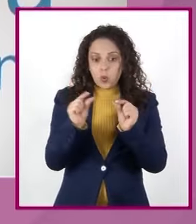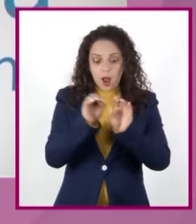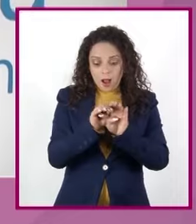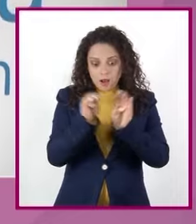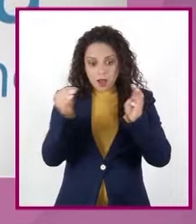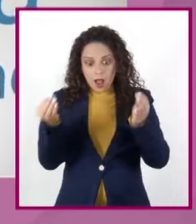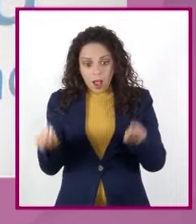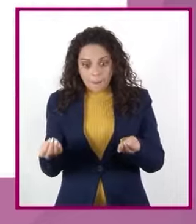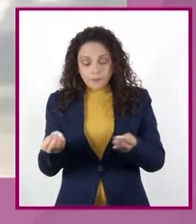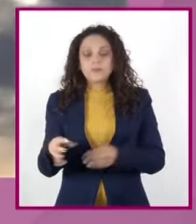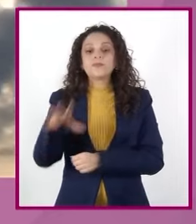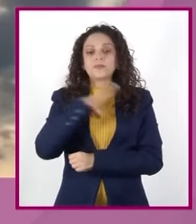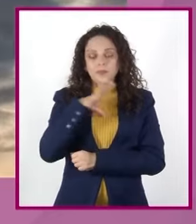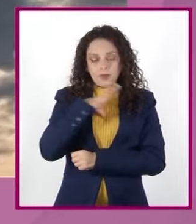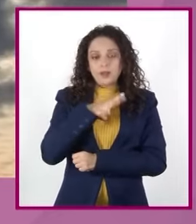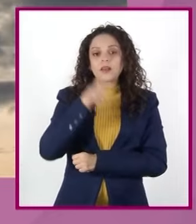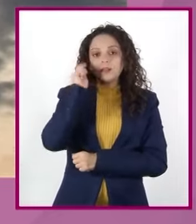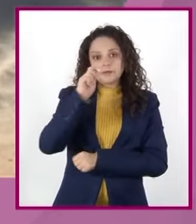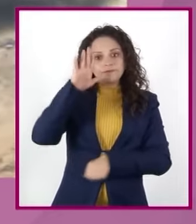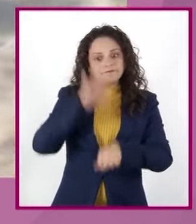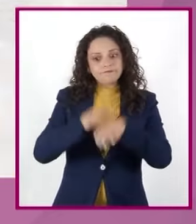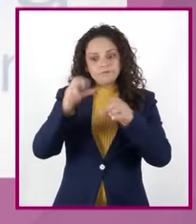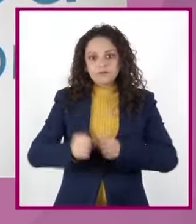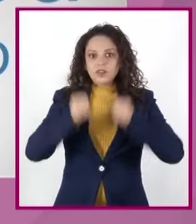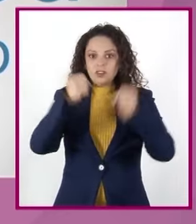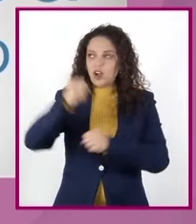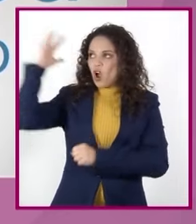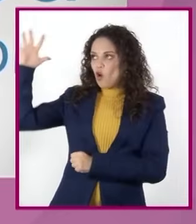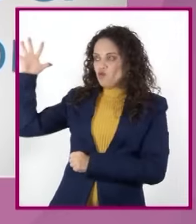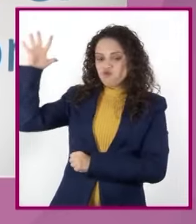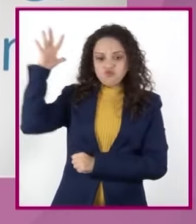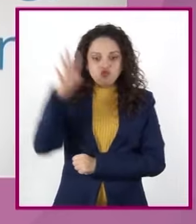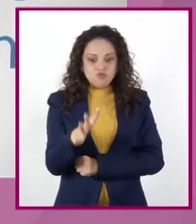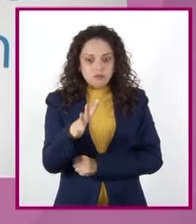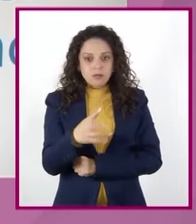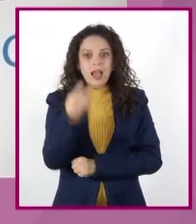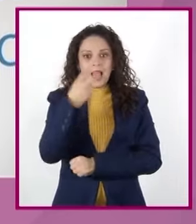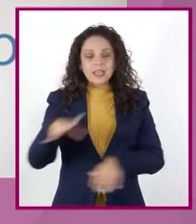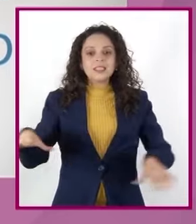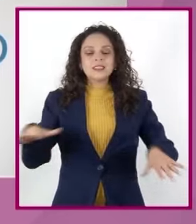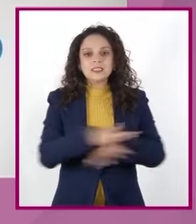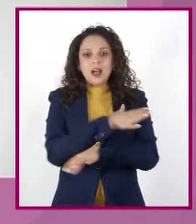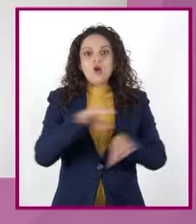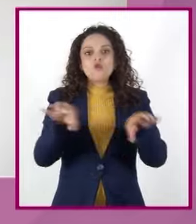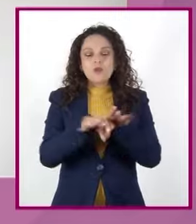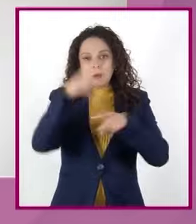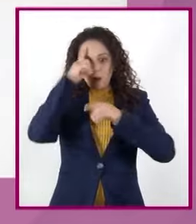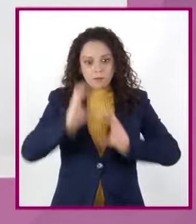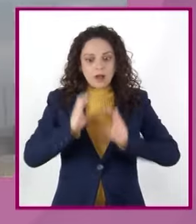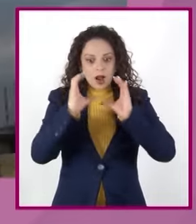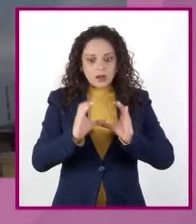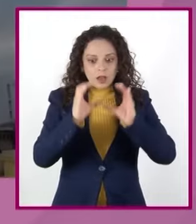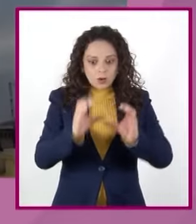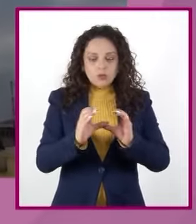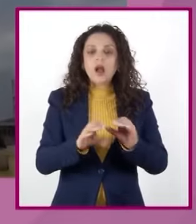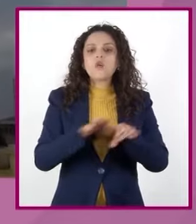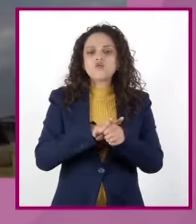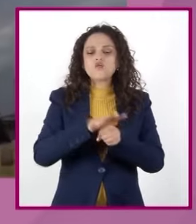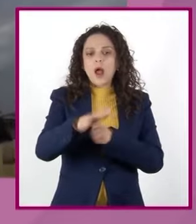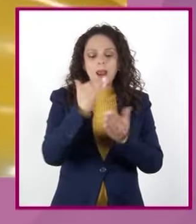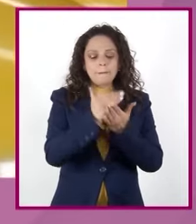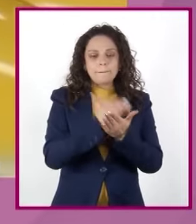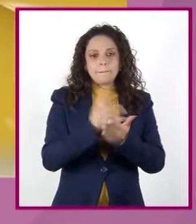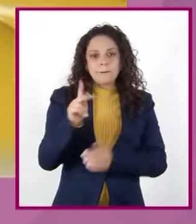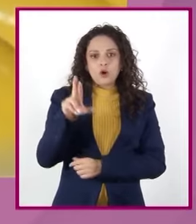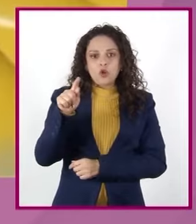exposición a la radiación ultravioleta del sol Para revertir este deterioro en el planeta El Protocolo de Montreal